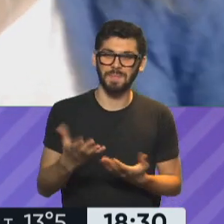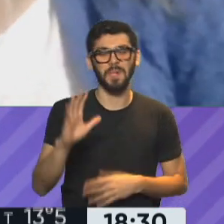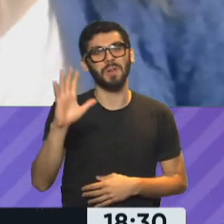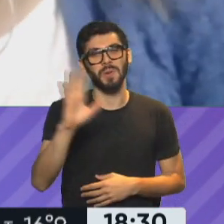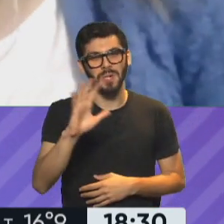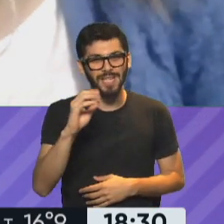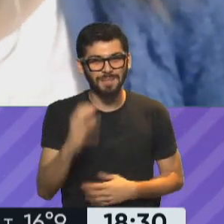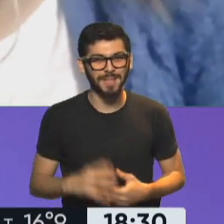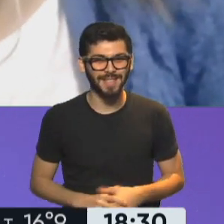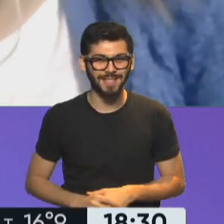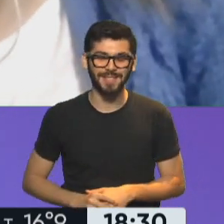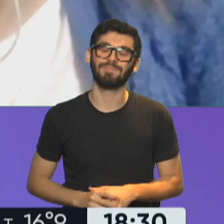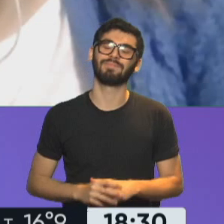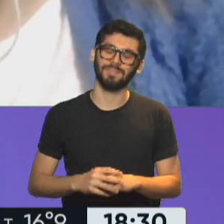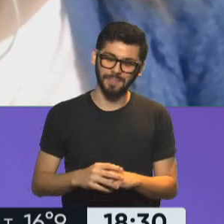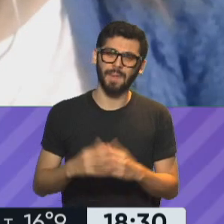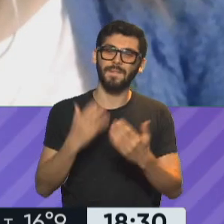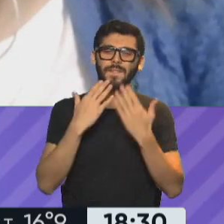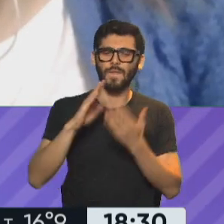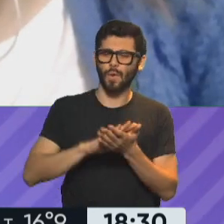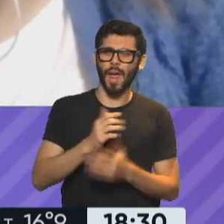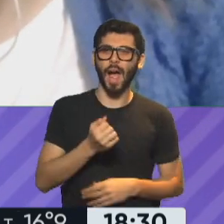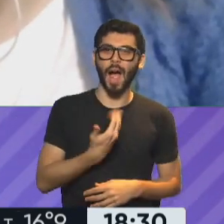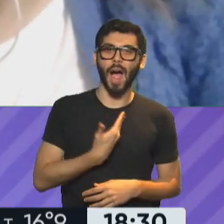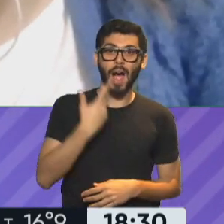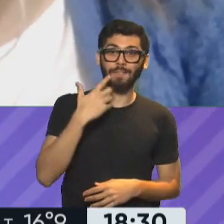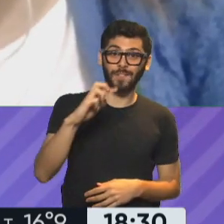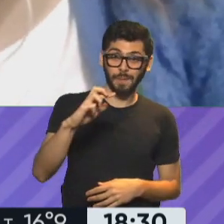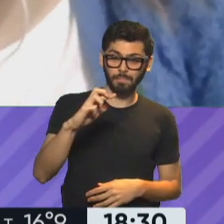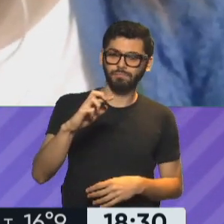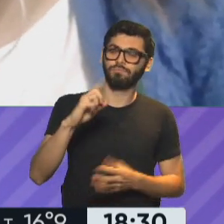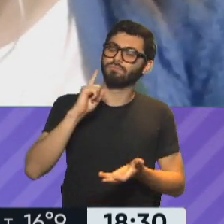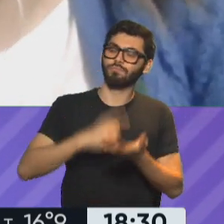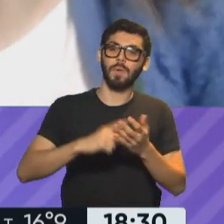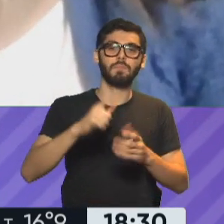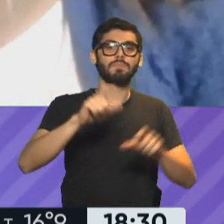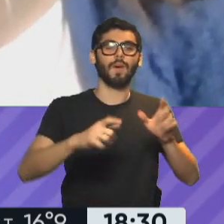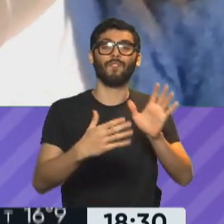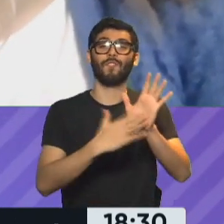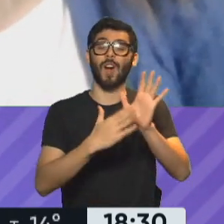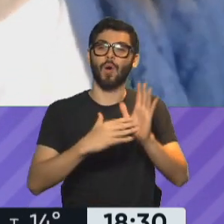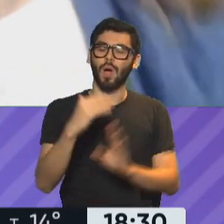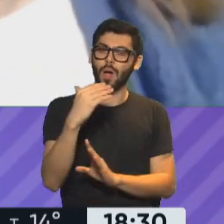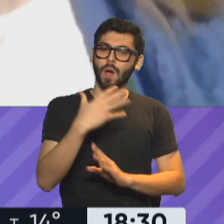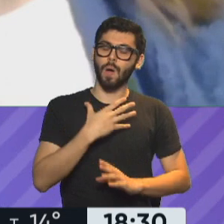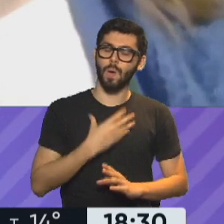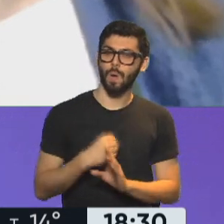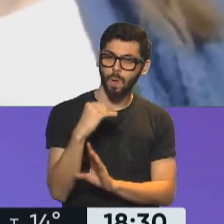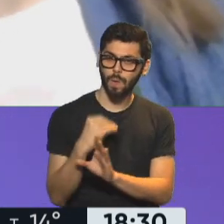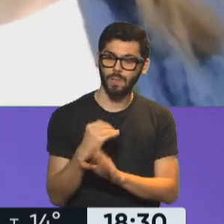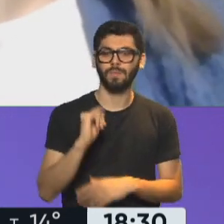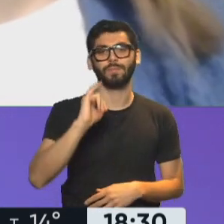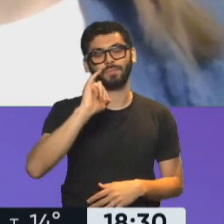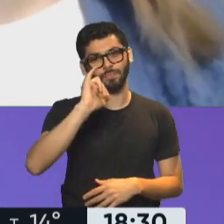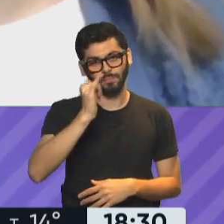Felicita, ¿cómo estás? Muy bien. Arrancar hablando de la AFIP que implementó medidas de alivios para los monotributistas. Exactamente. Bueno, ya las